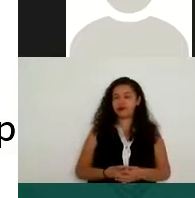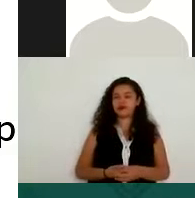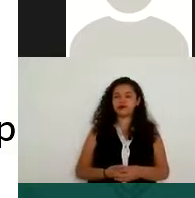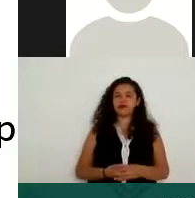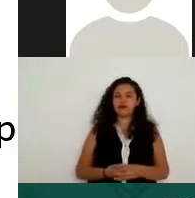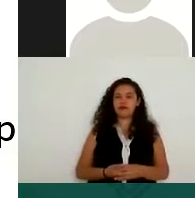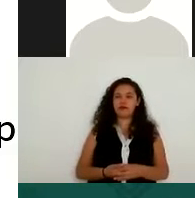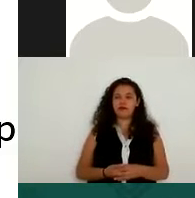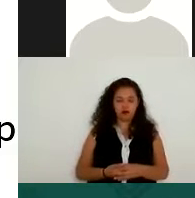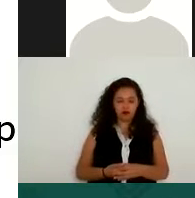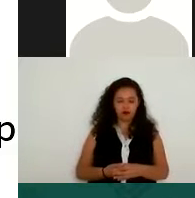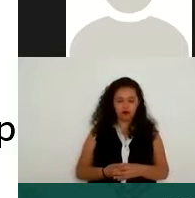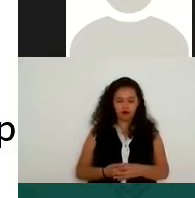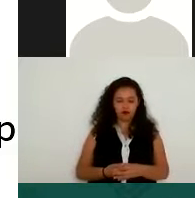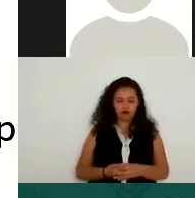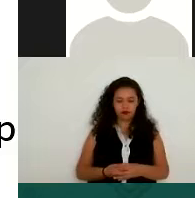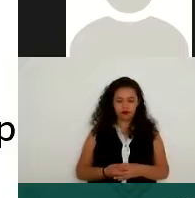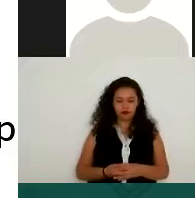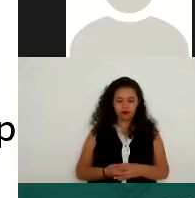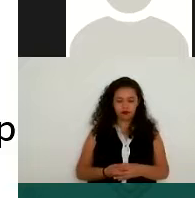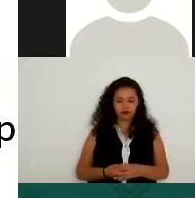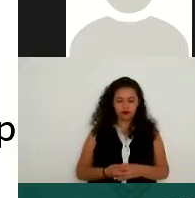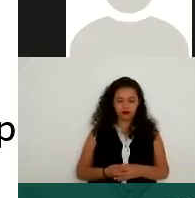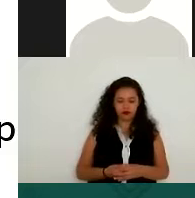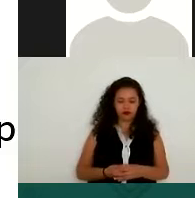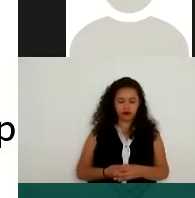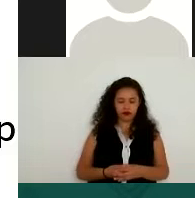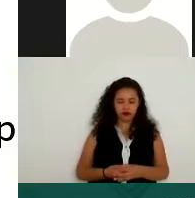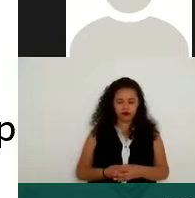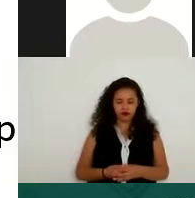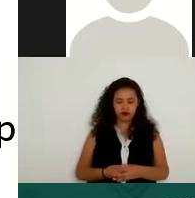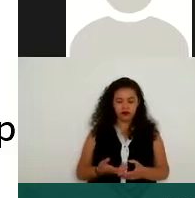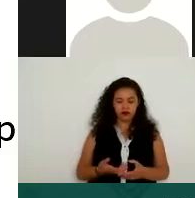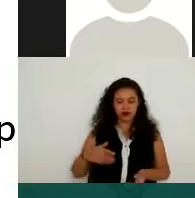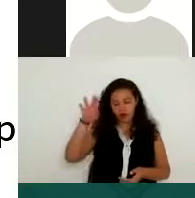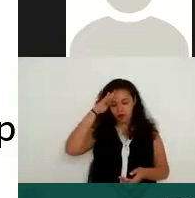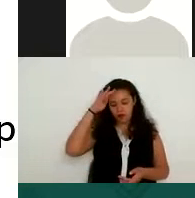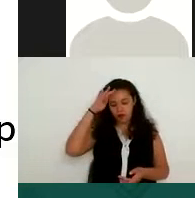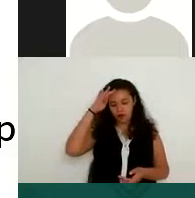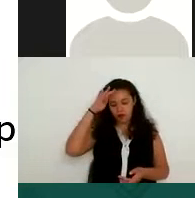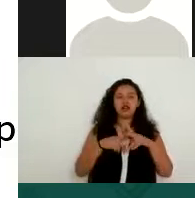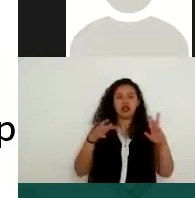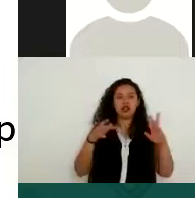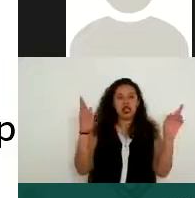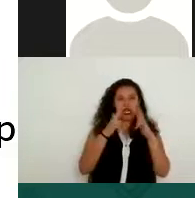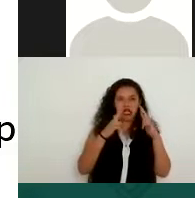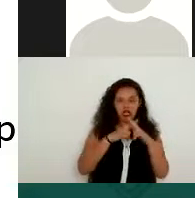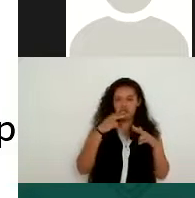pensamientos políticos y de corrientes o ideologías políticas, religión que profese,